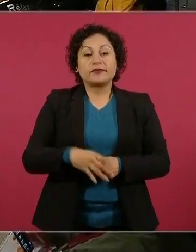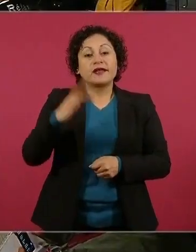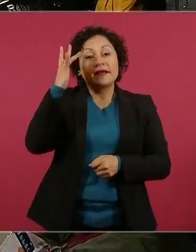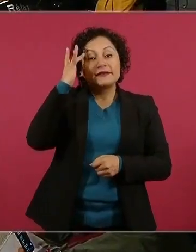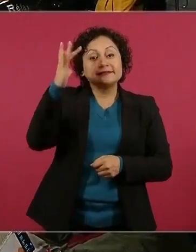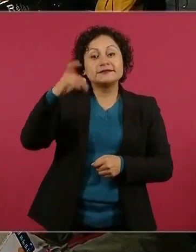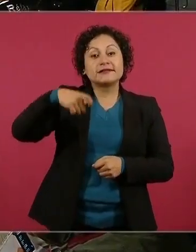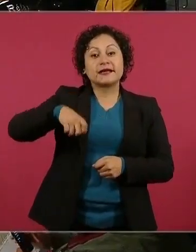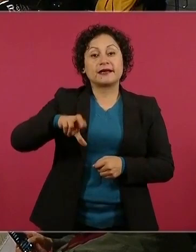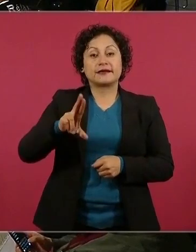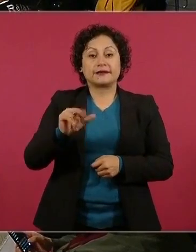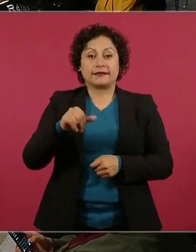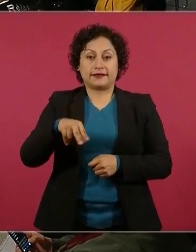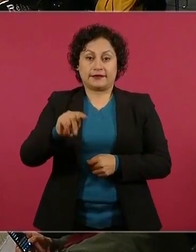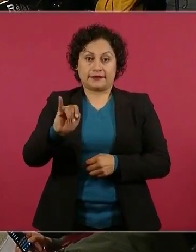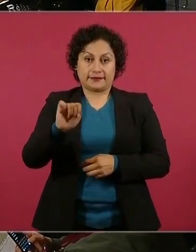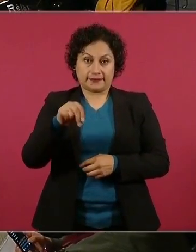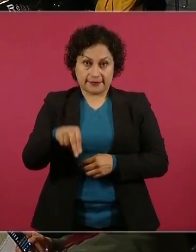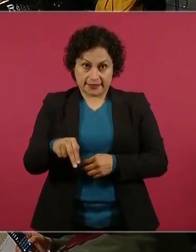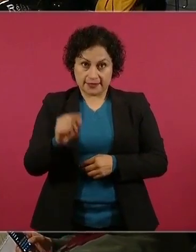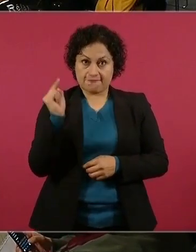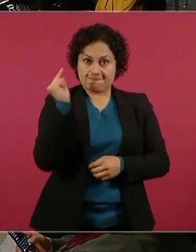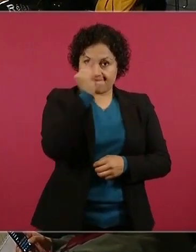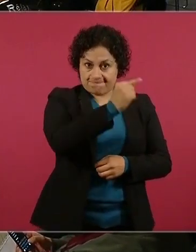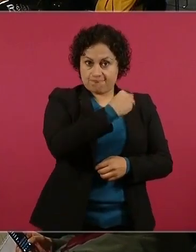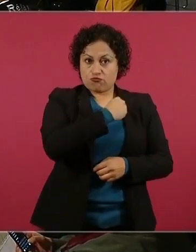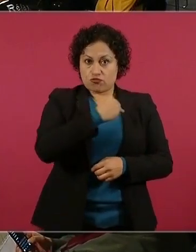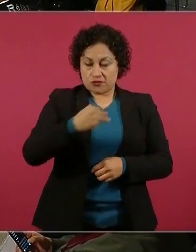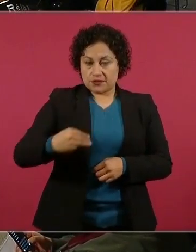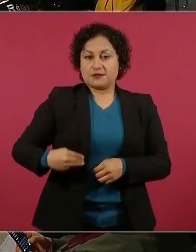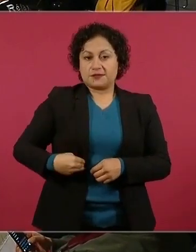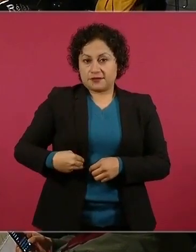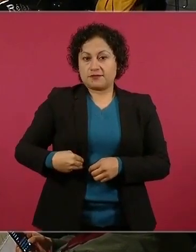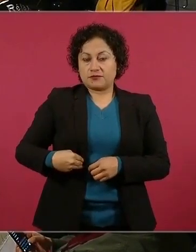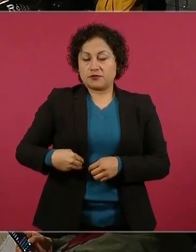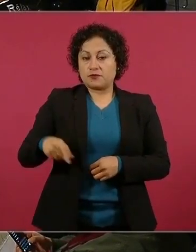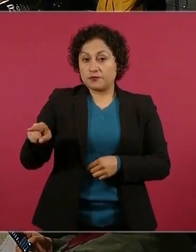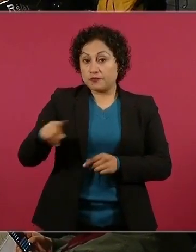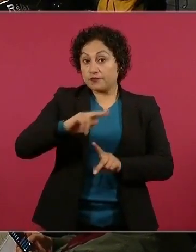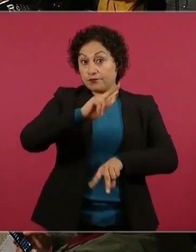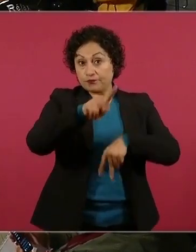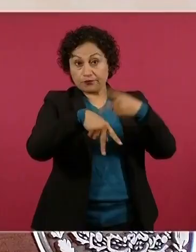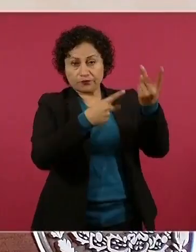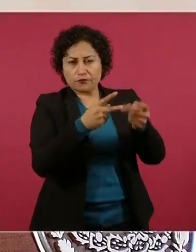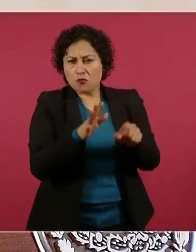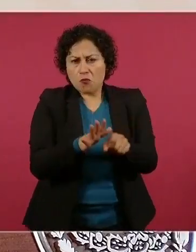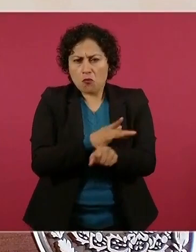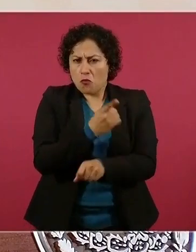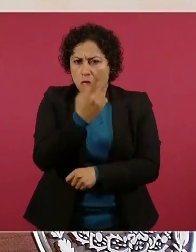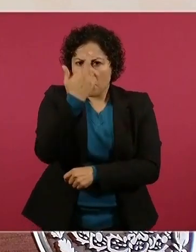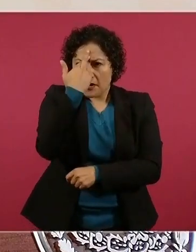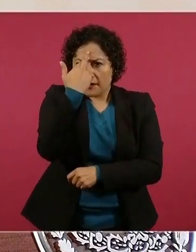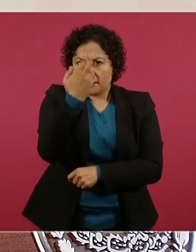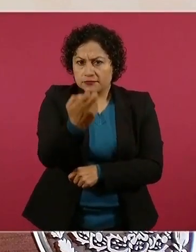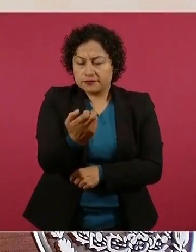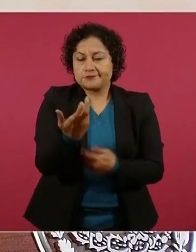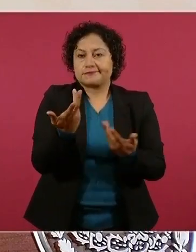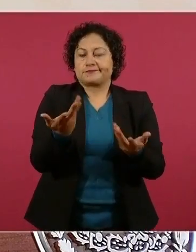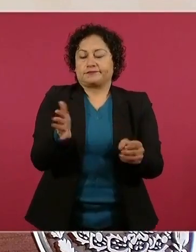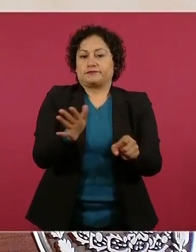porque hay asentamientos,